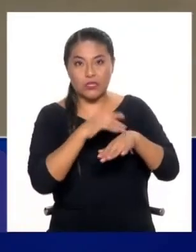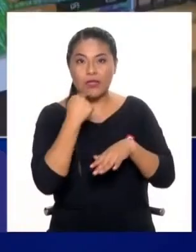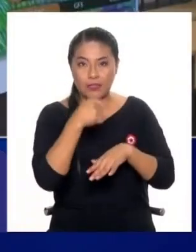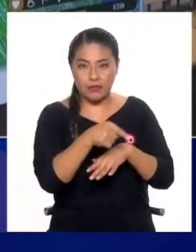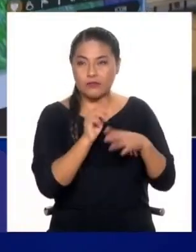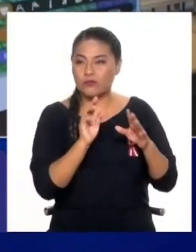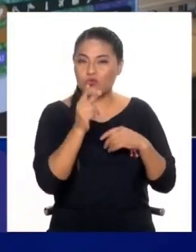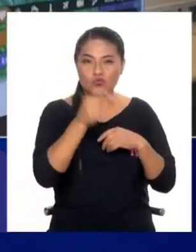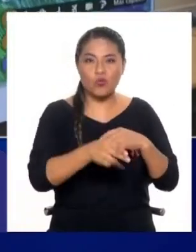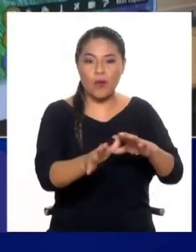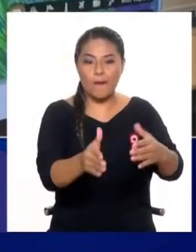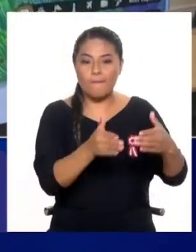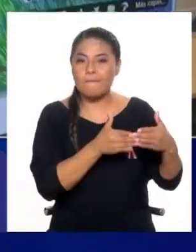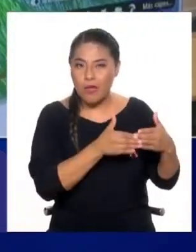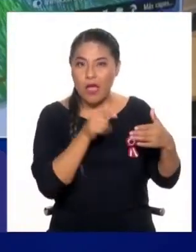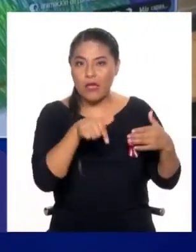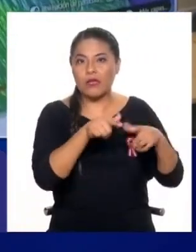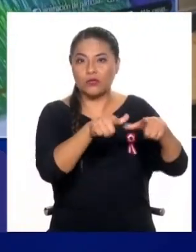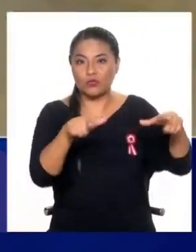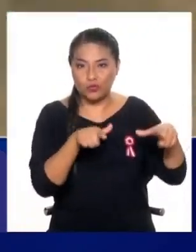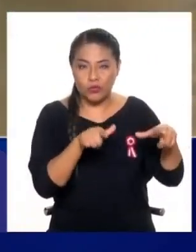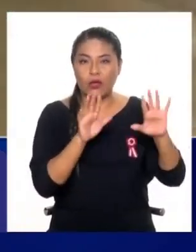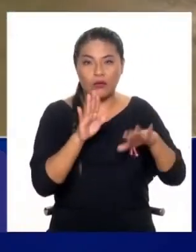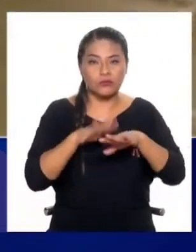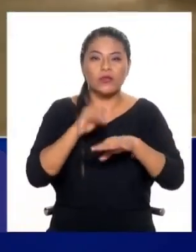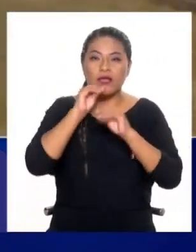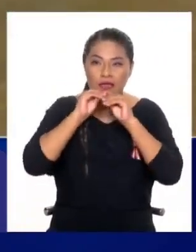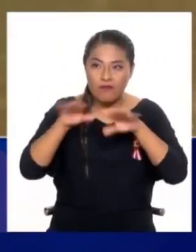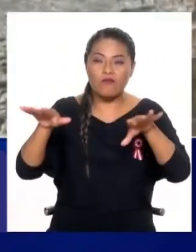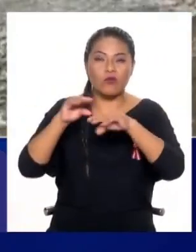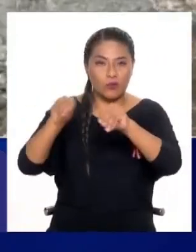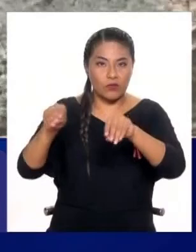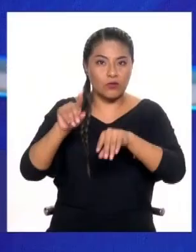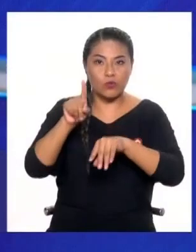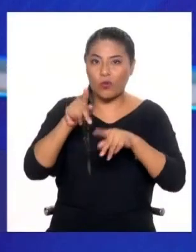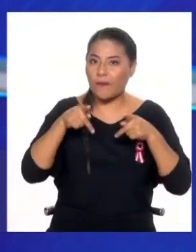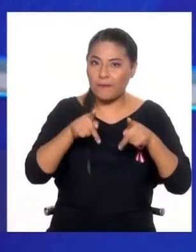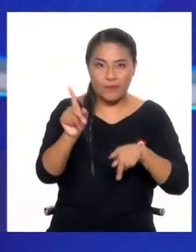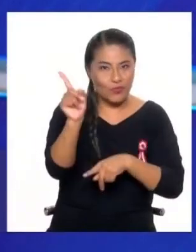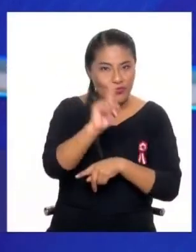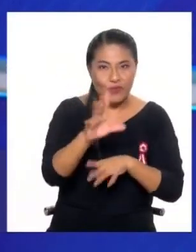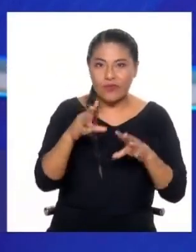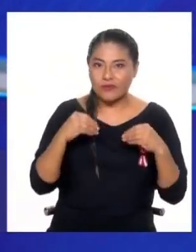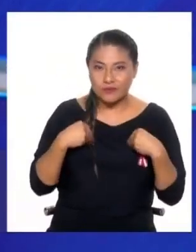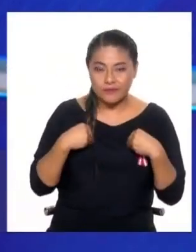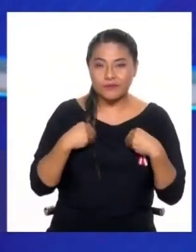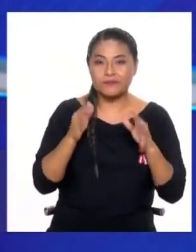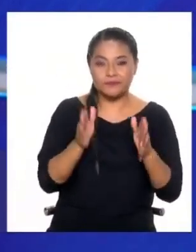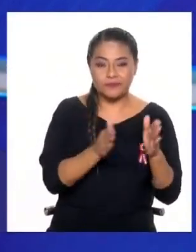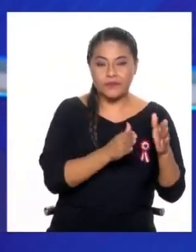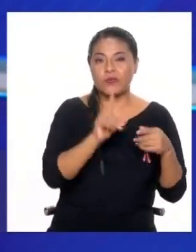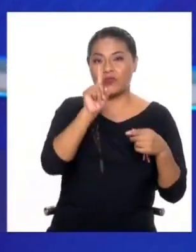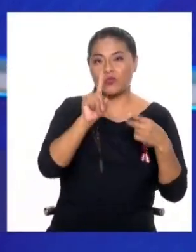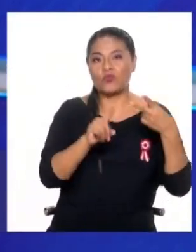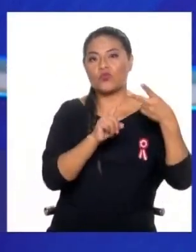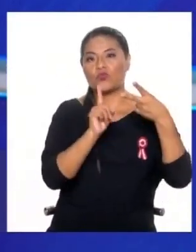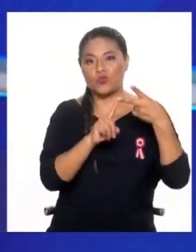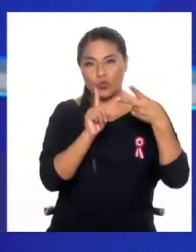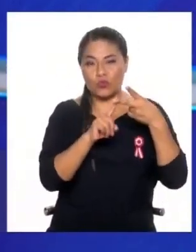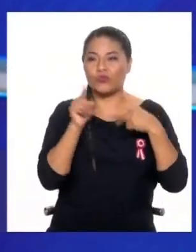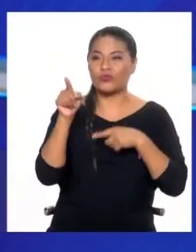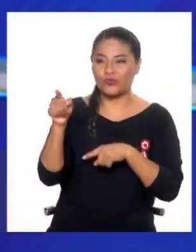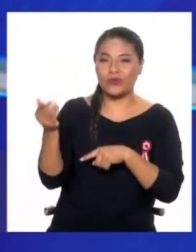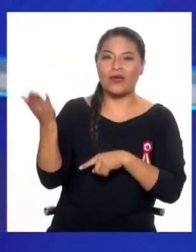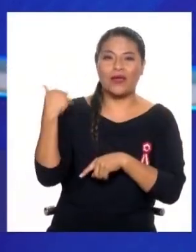urbana. No se debe permitir. Entonces, por ahí hay que empezar. Segundo, es la identificación de cuáles son las zonas que se van a afectar. Y justamente es lo que